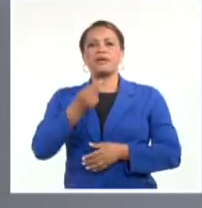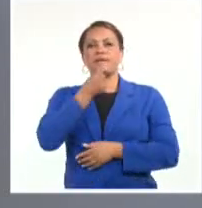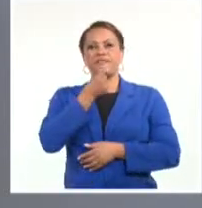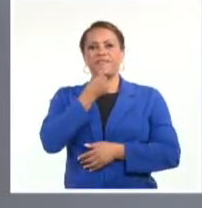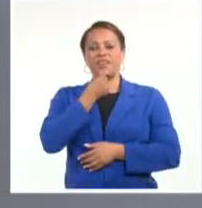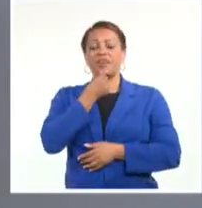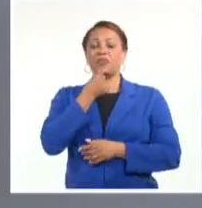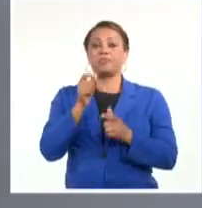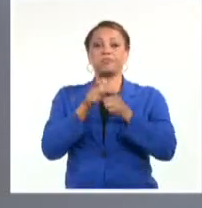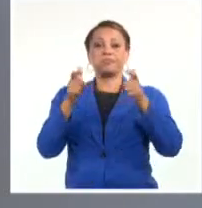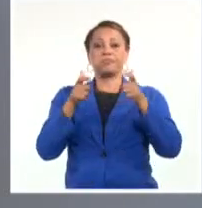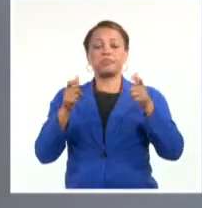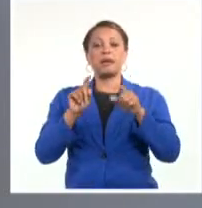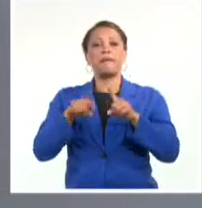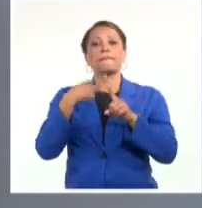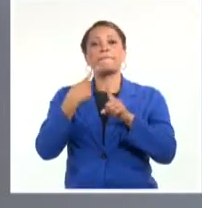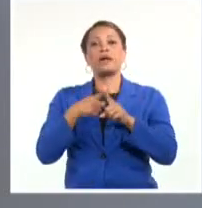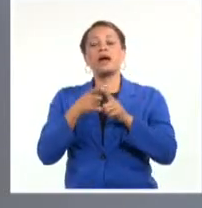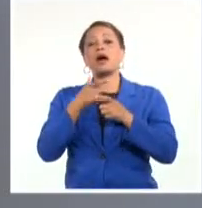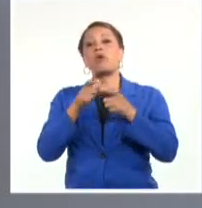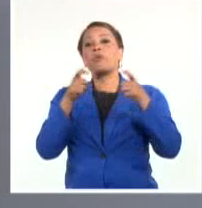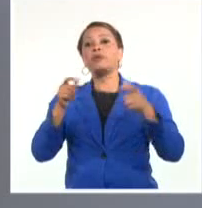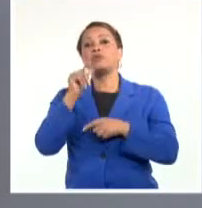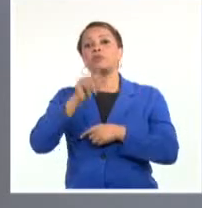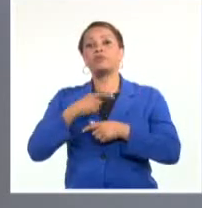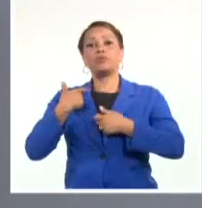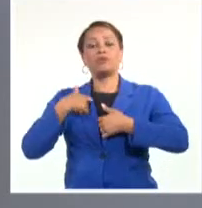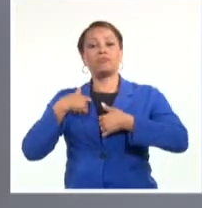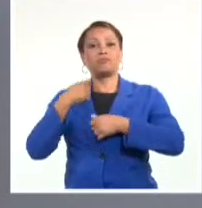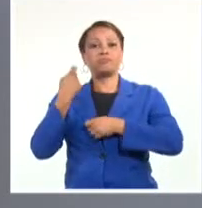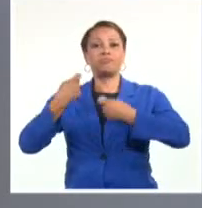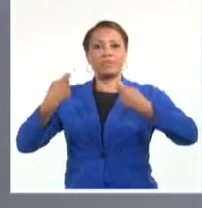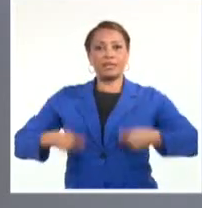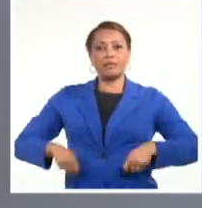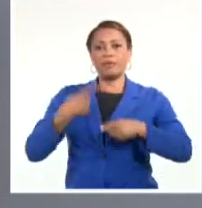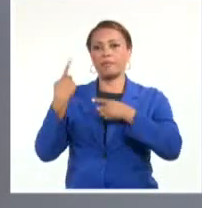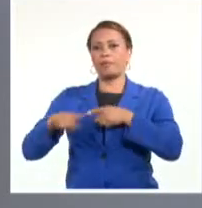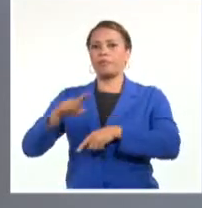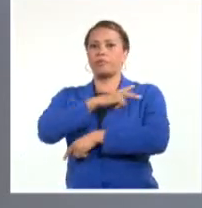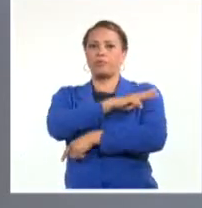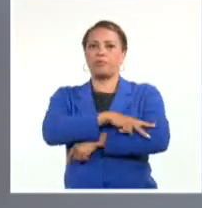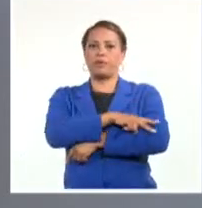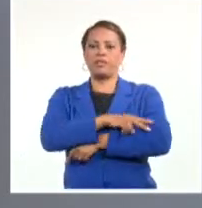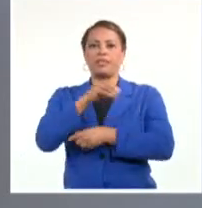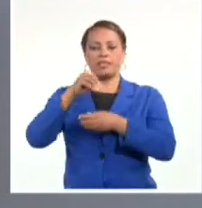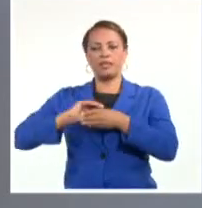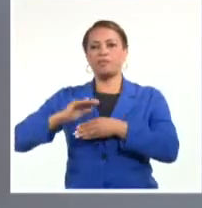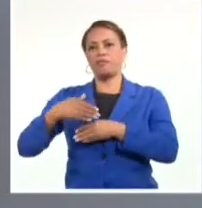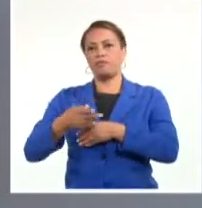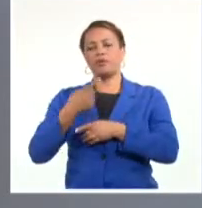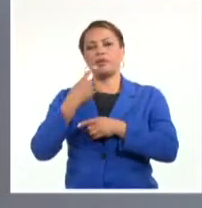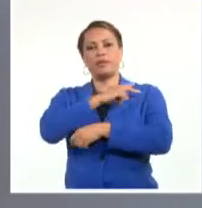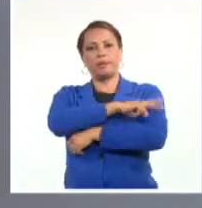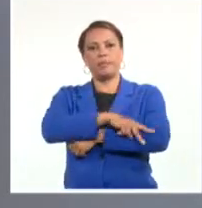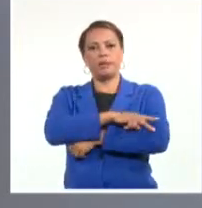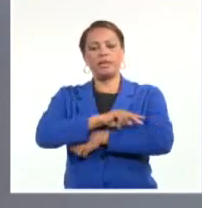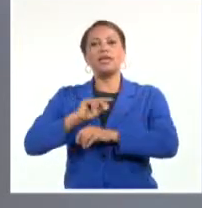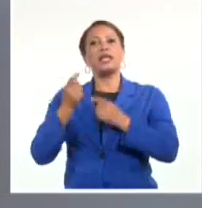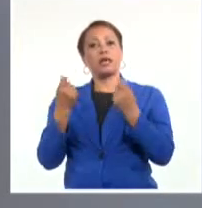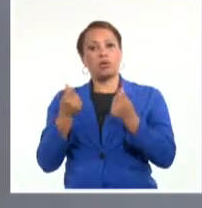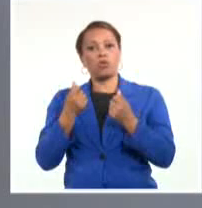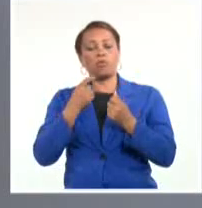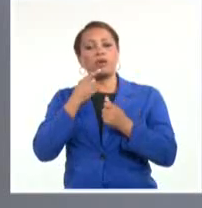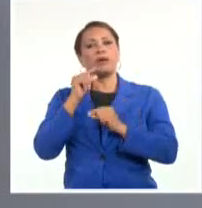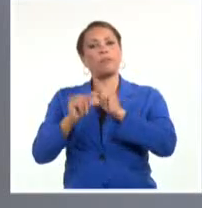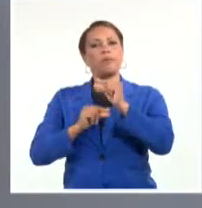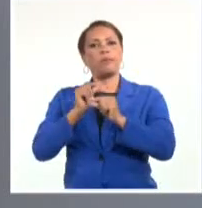poblacional y un aumento de la migración externa e interna. Todo esto en un contexto de una economía en vías de